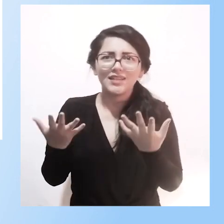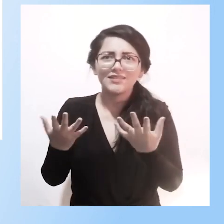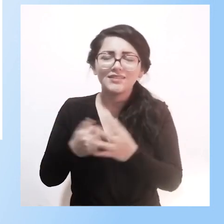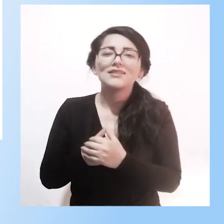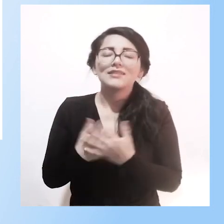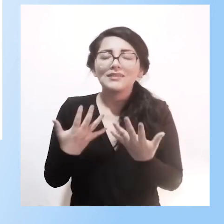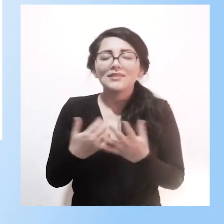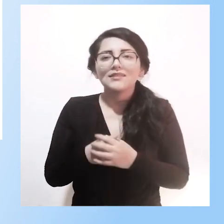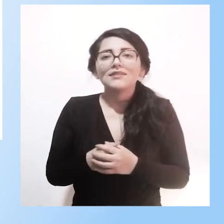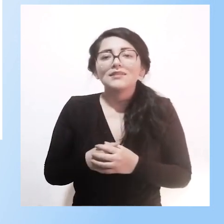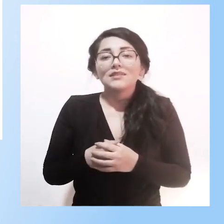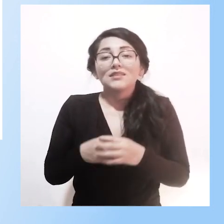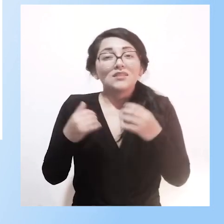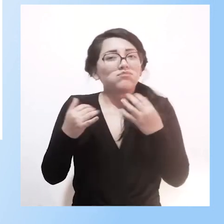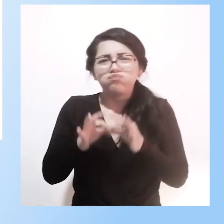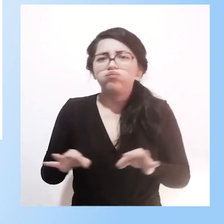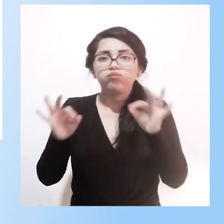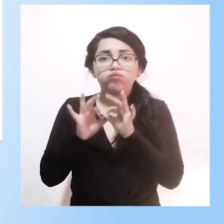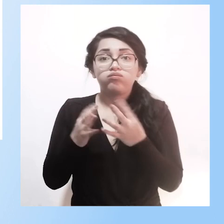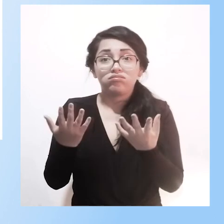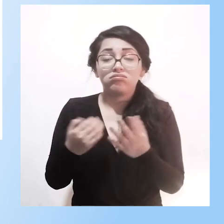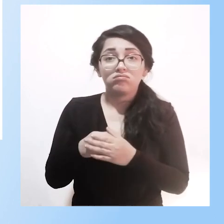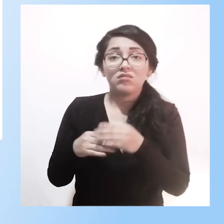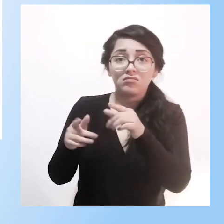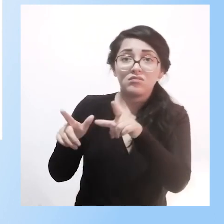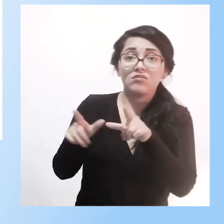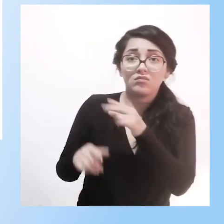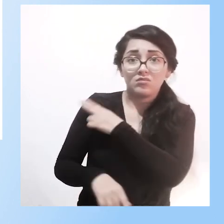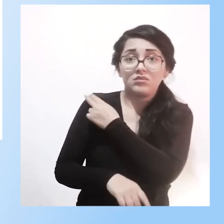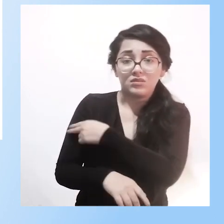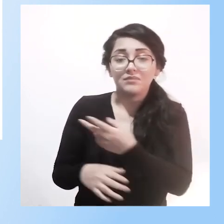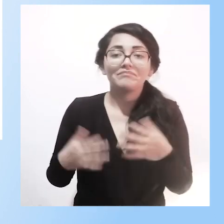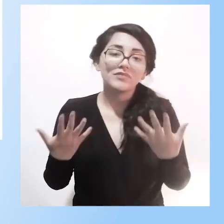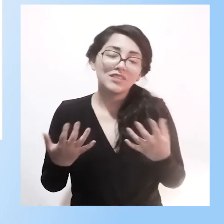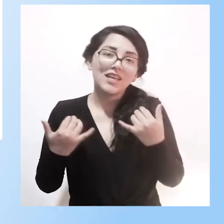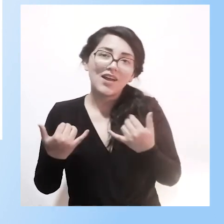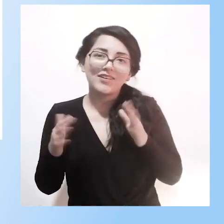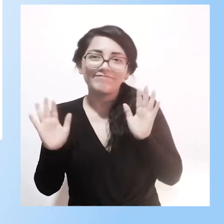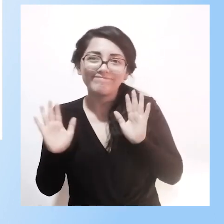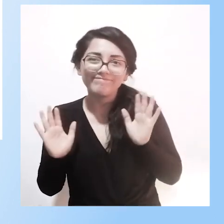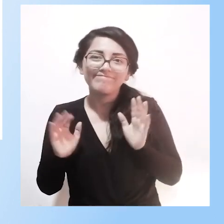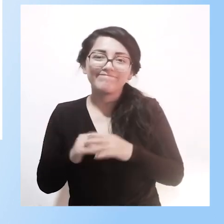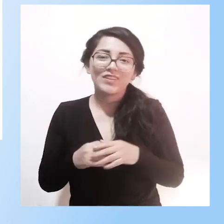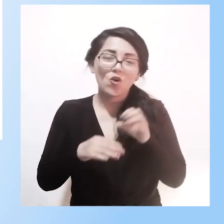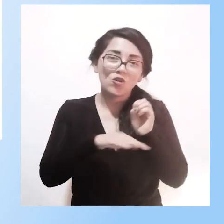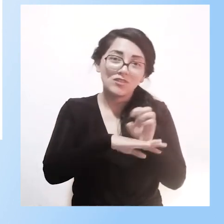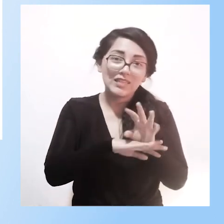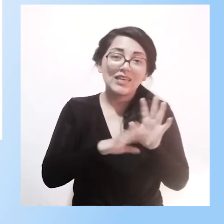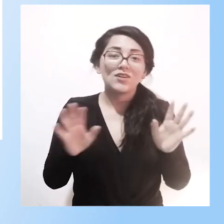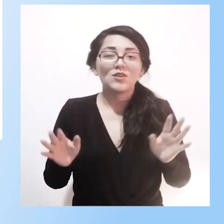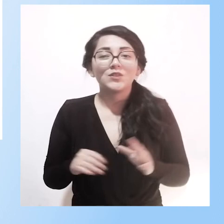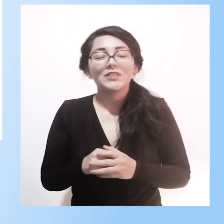situaciones es sumamente importante así que por acá les dejo mi aporte y además me tengo que ir